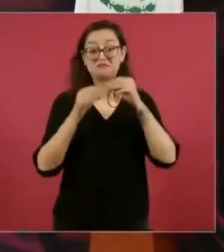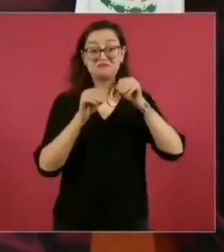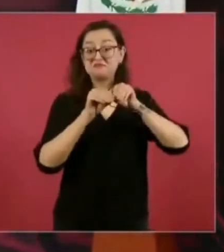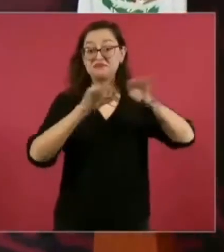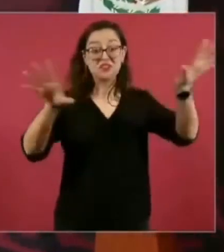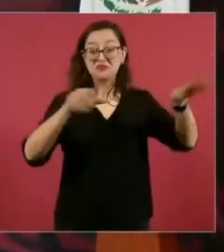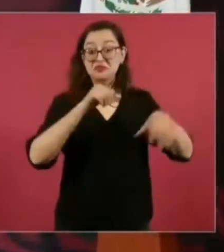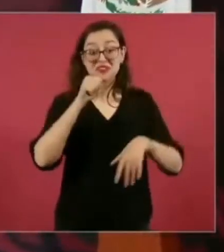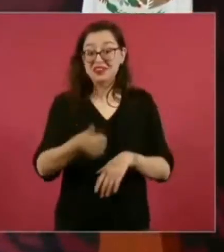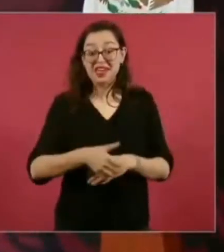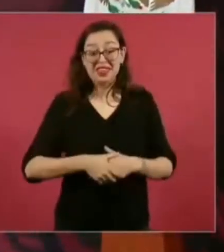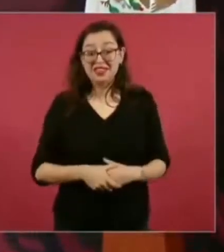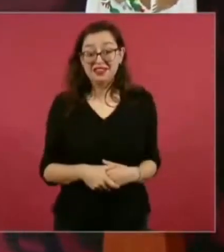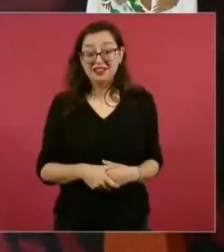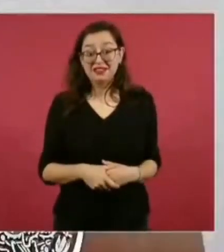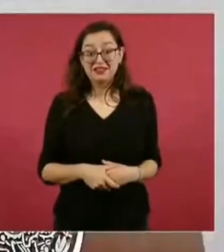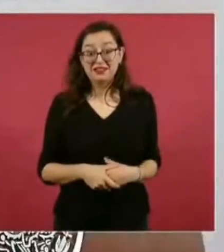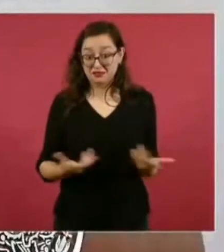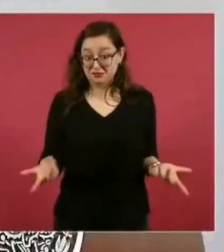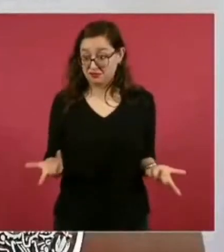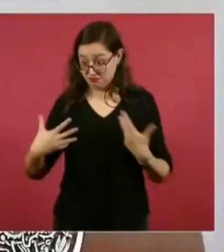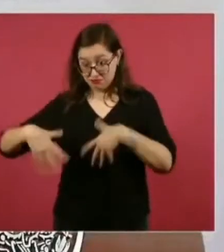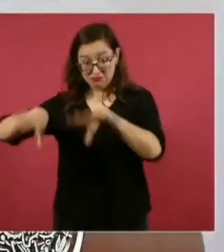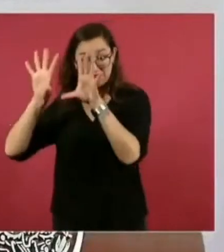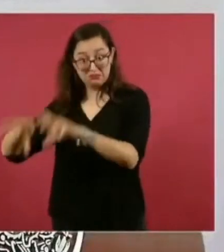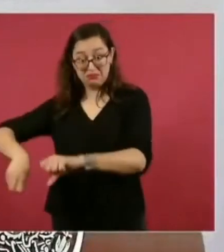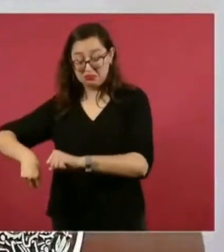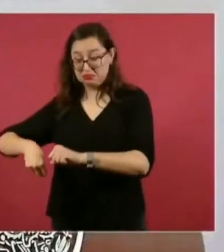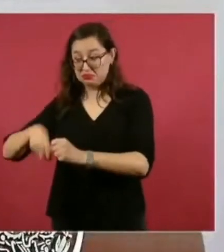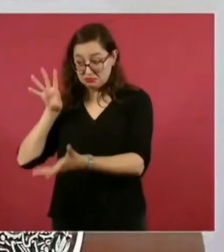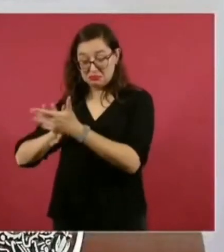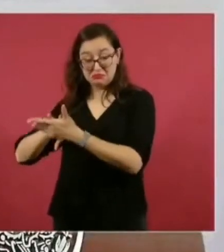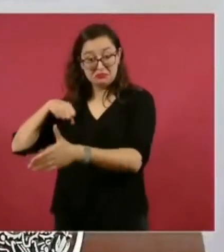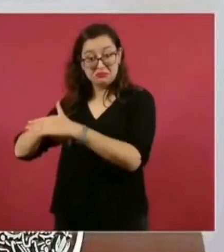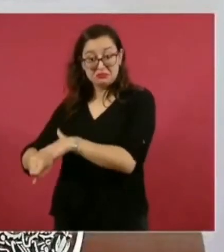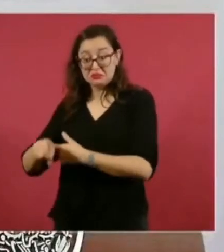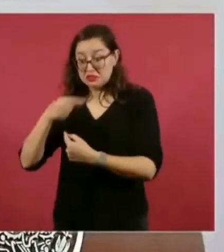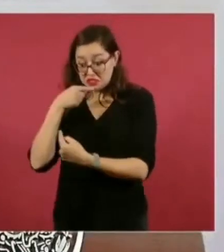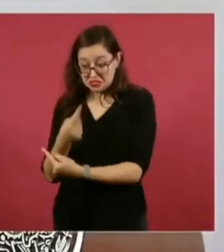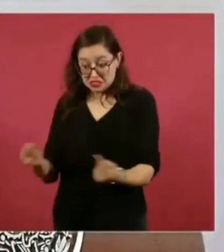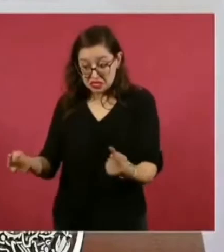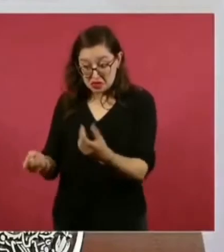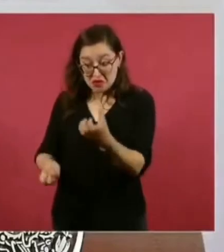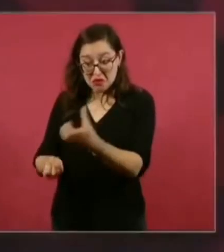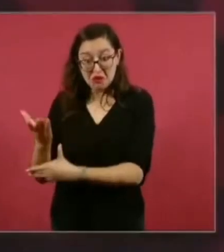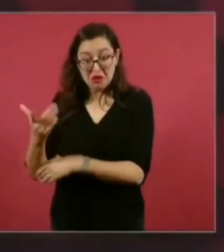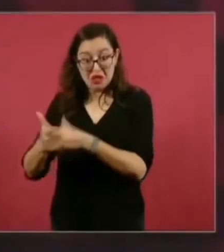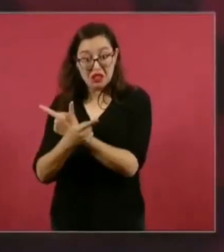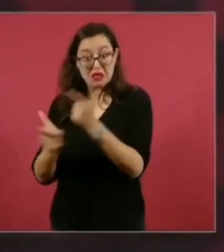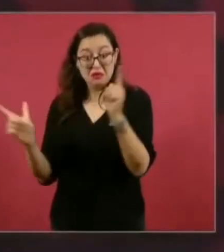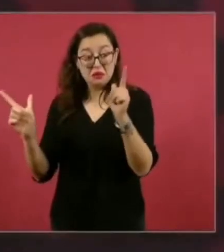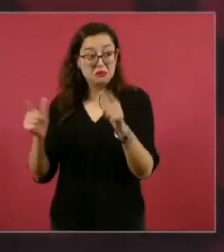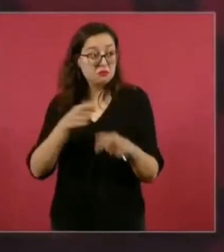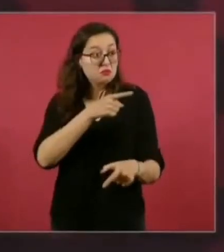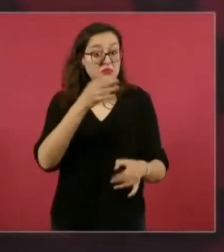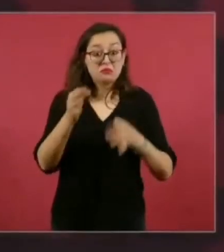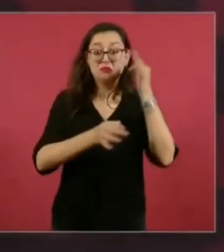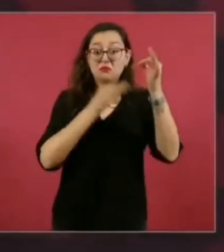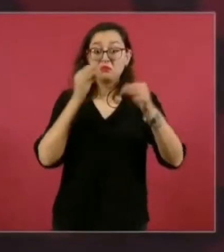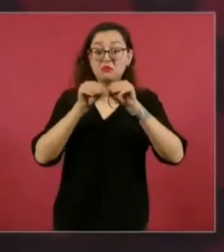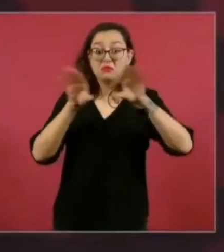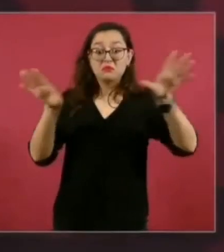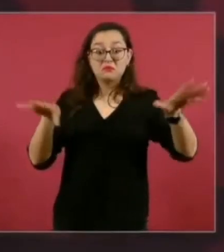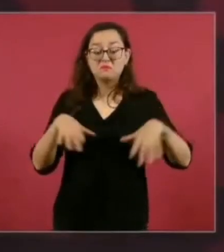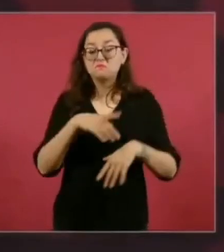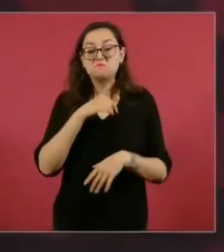dimos con los responsables, que eso sí es un asunto más